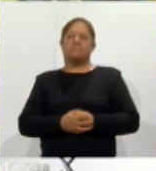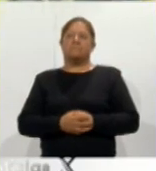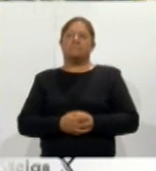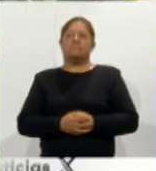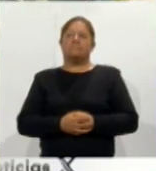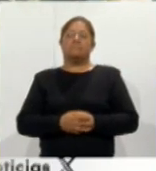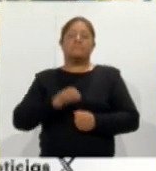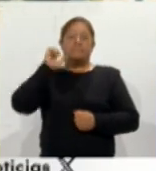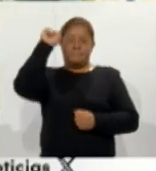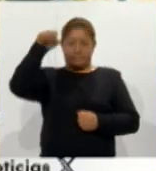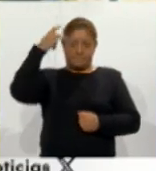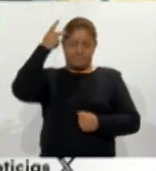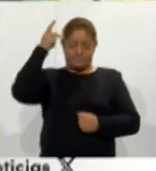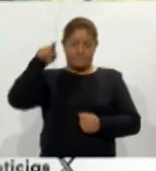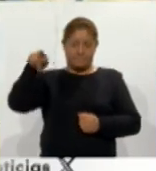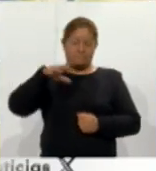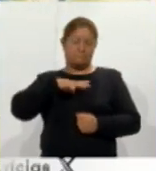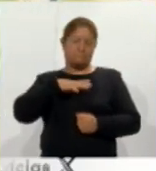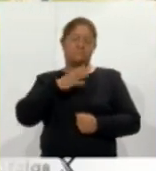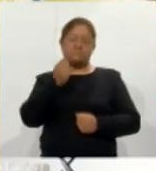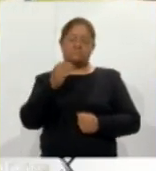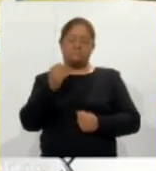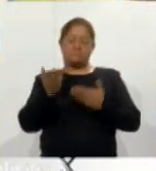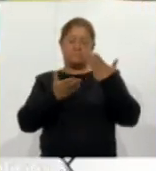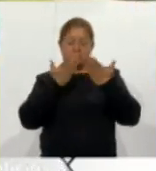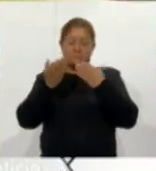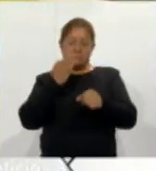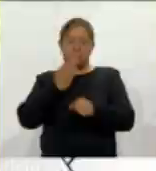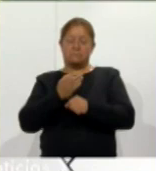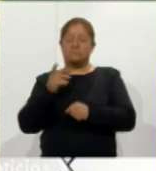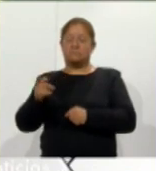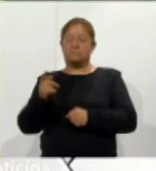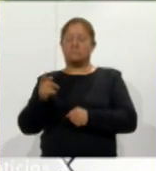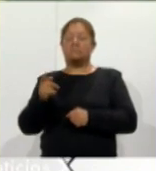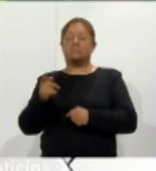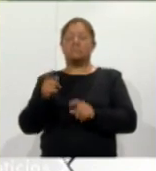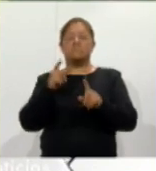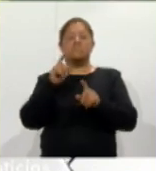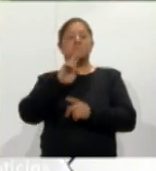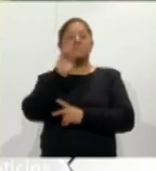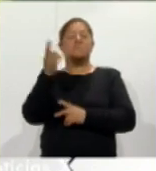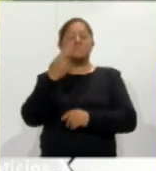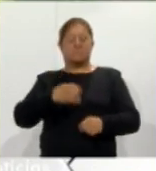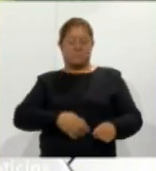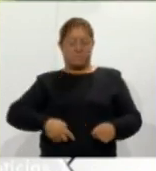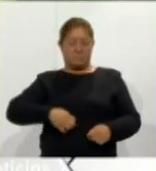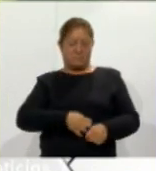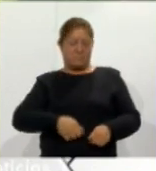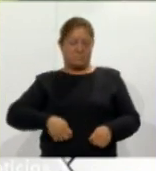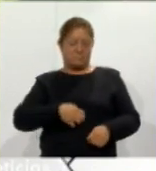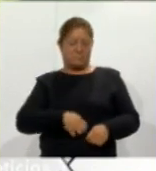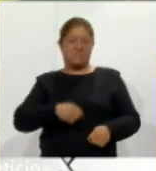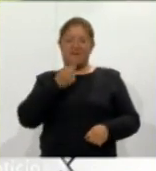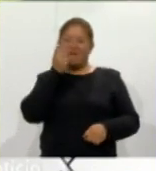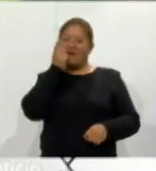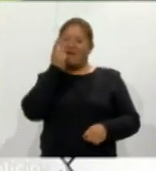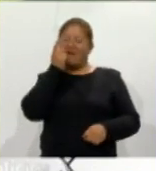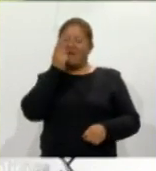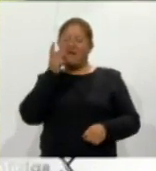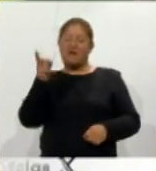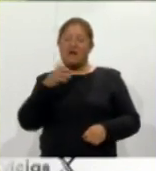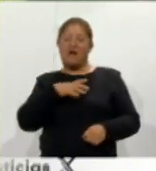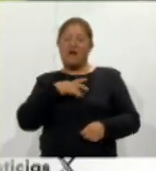En San Luis Potosí al menos nueve estudiantes de la Facultad de Estomatología de la Universidad Autónoma del Estado resultaron